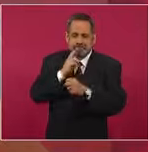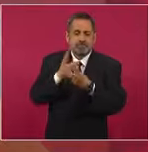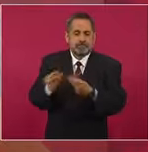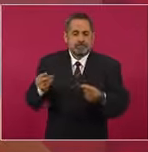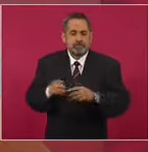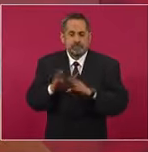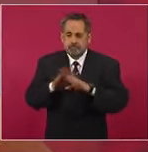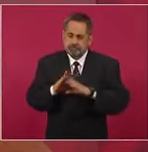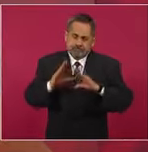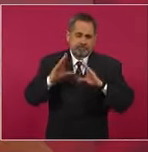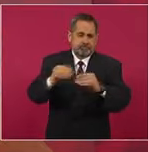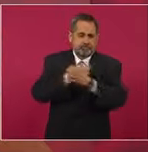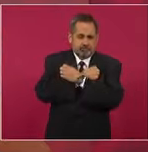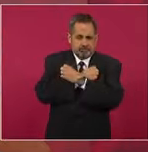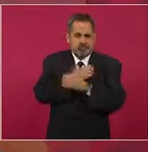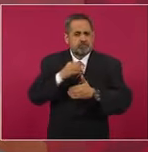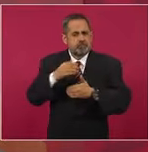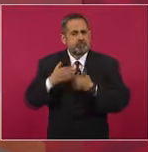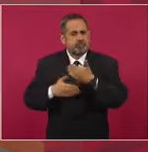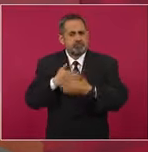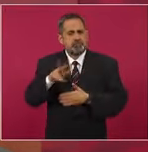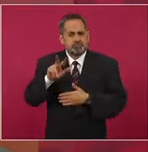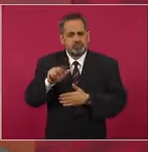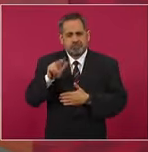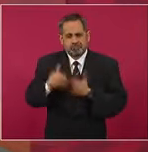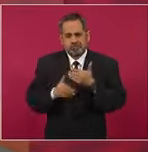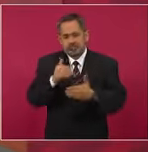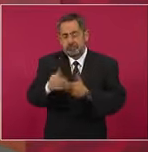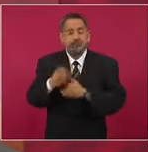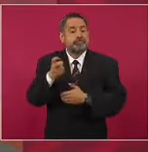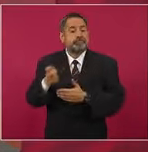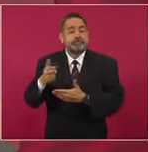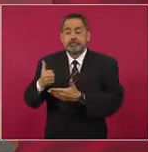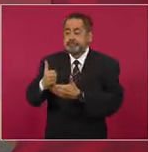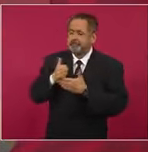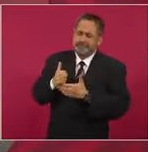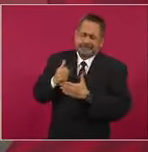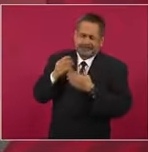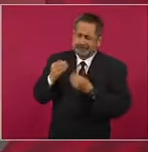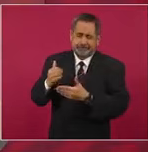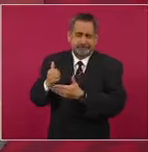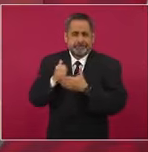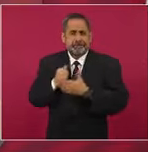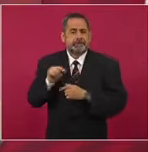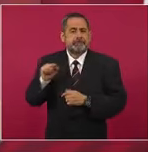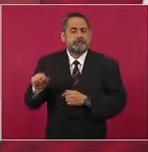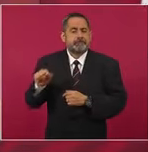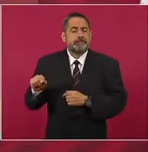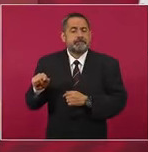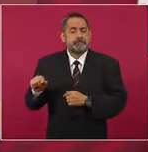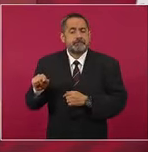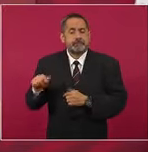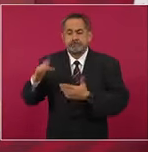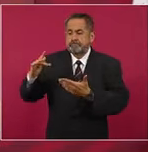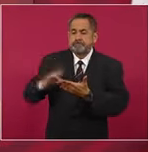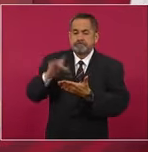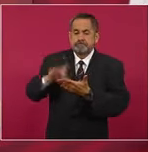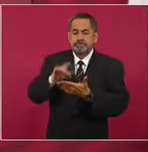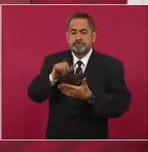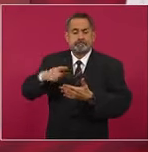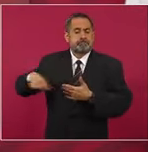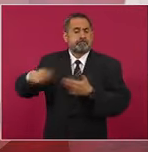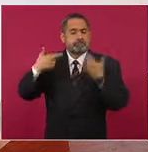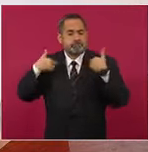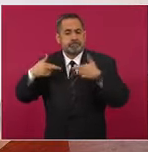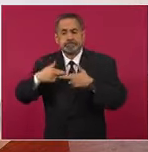terreno educativo se va avanzando, ahí nos ha ayudado mucho, mucho, mucho el apoyo de los maestros